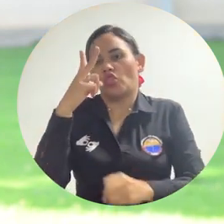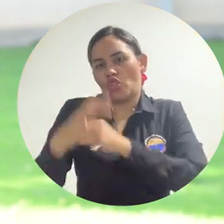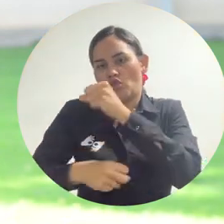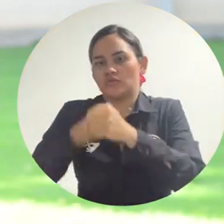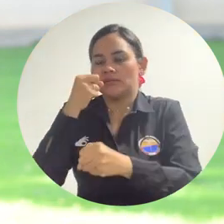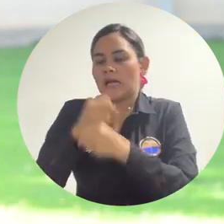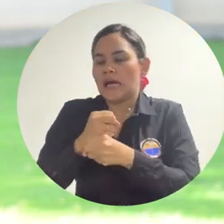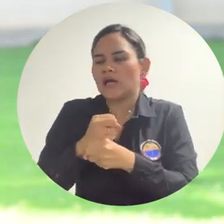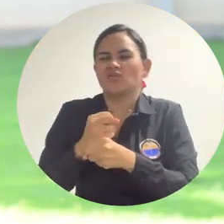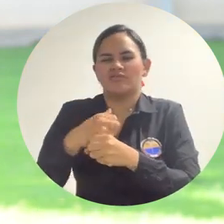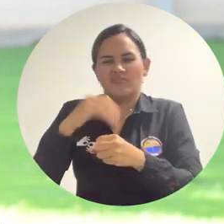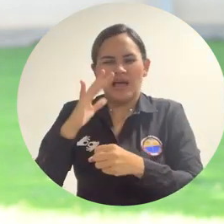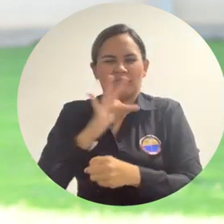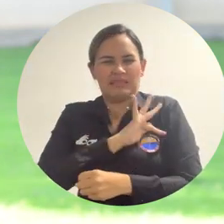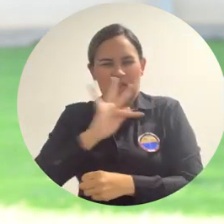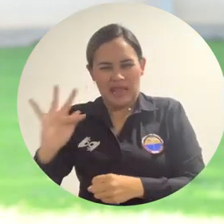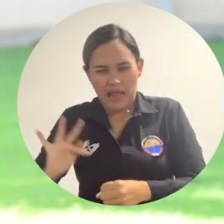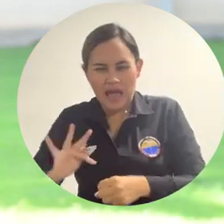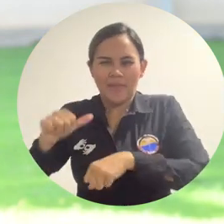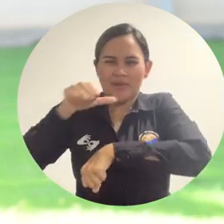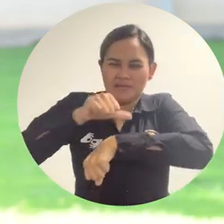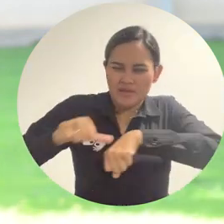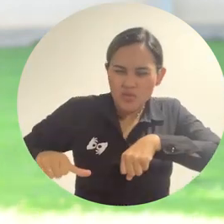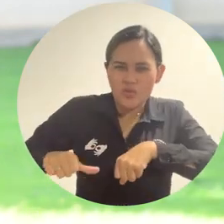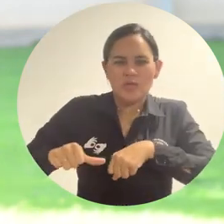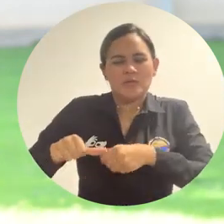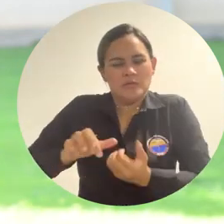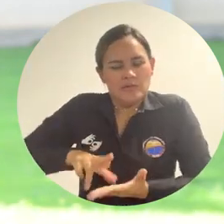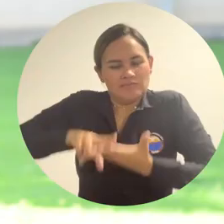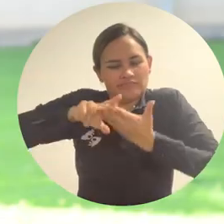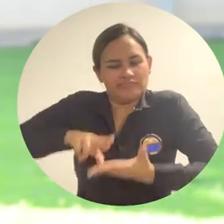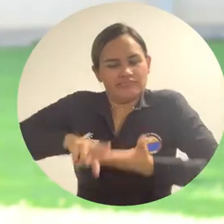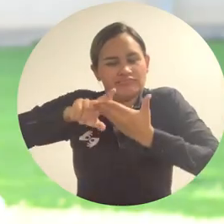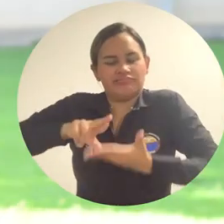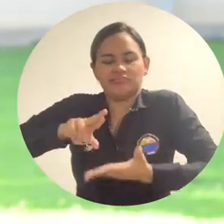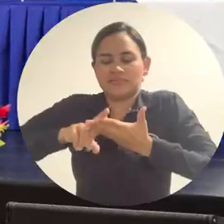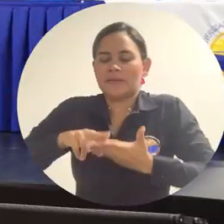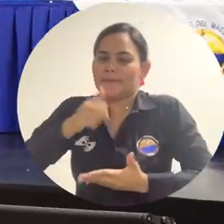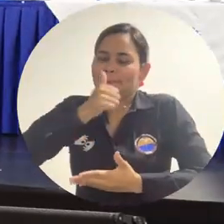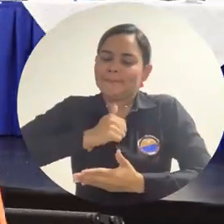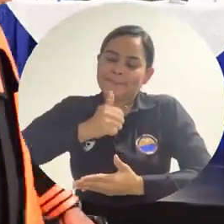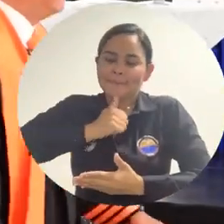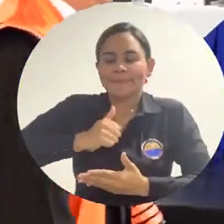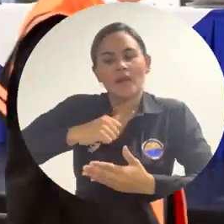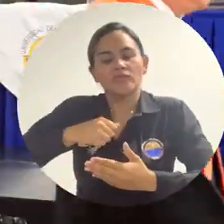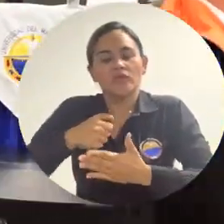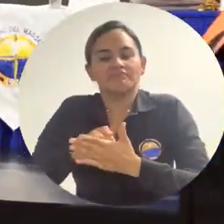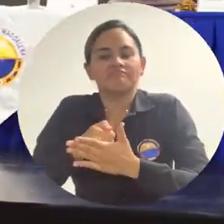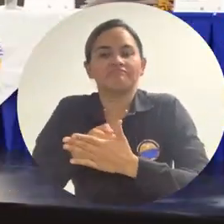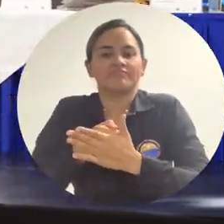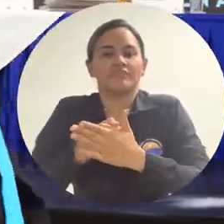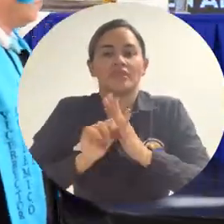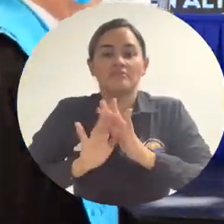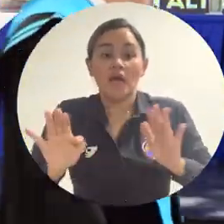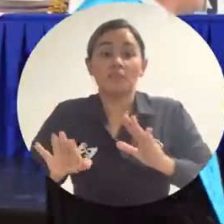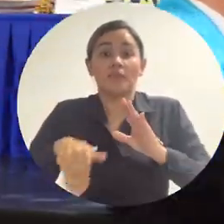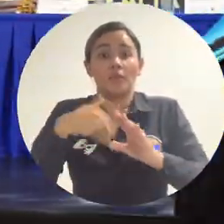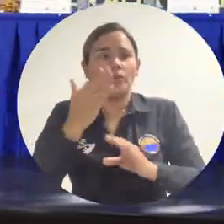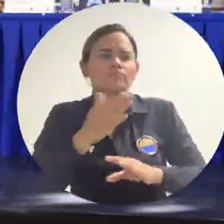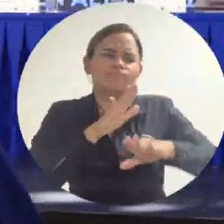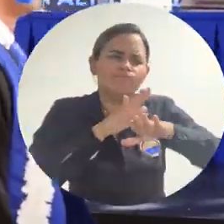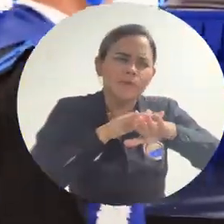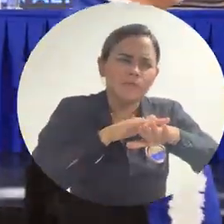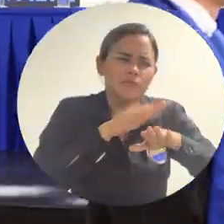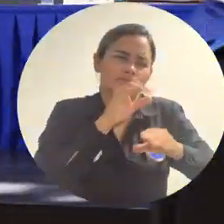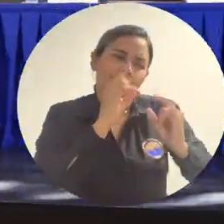con mi tratamiento de quimioterapia, cirugías, rehabilitaciones, y bueno, cuando comuniqué a la